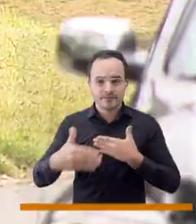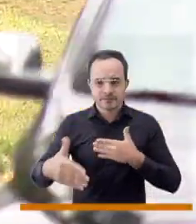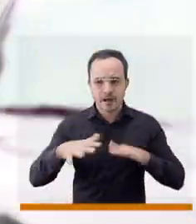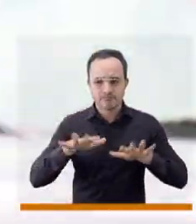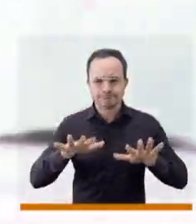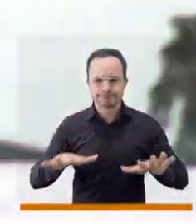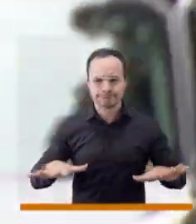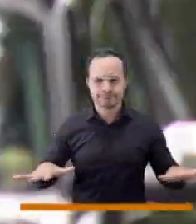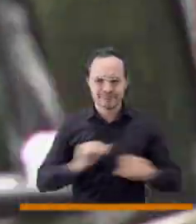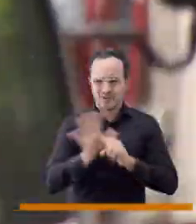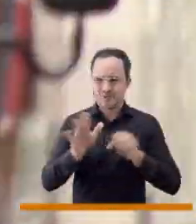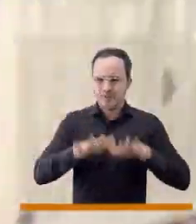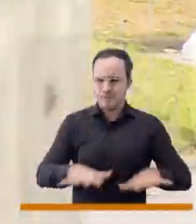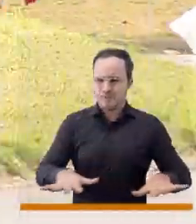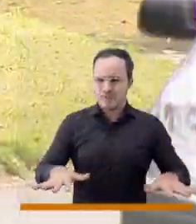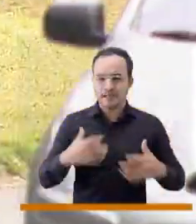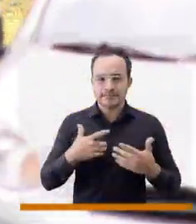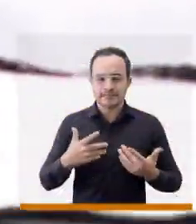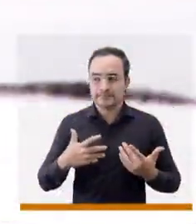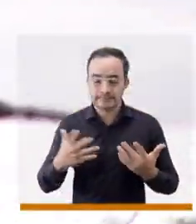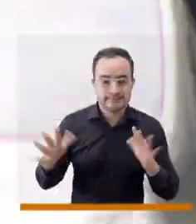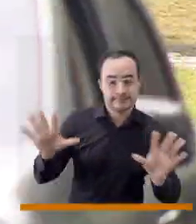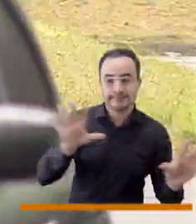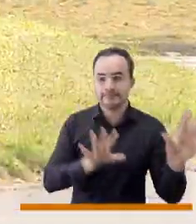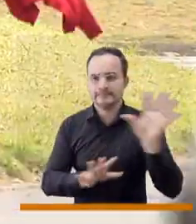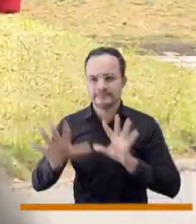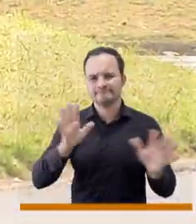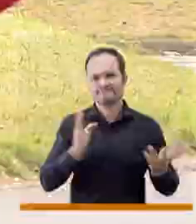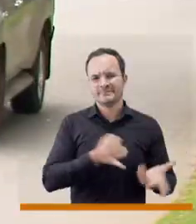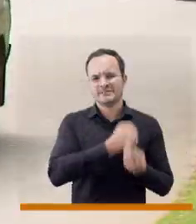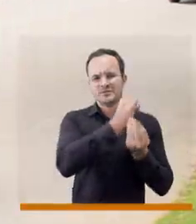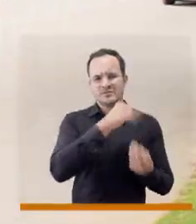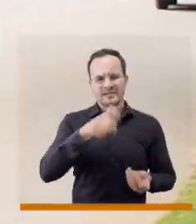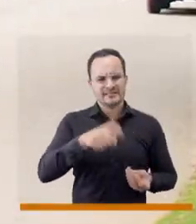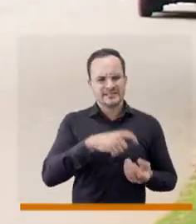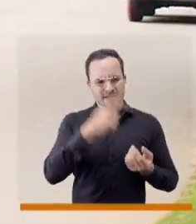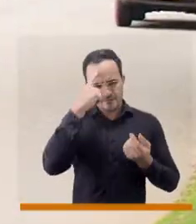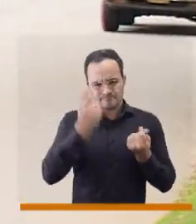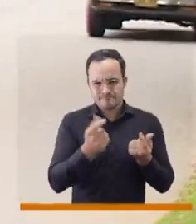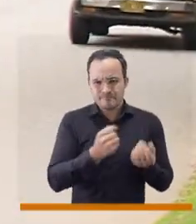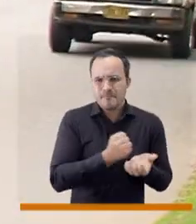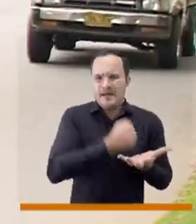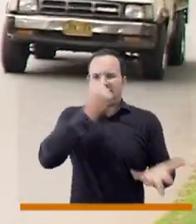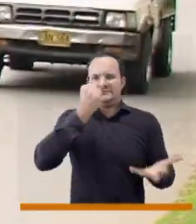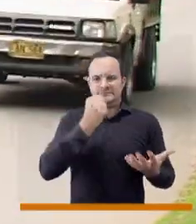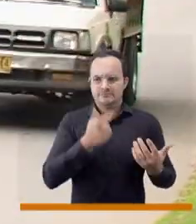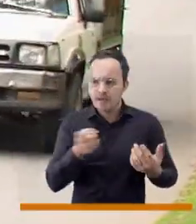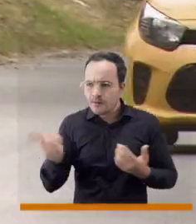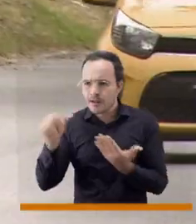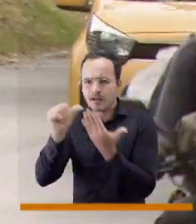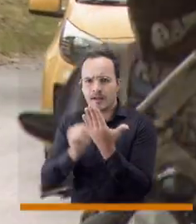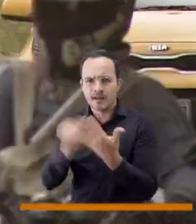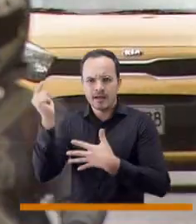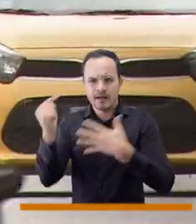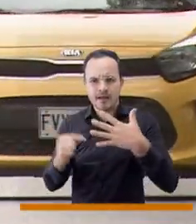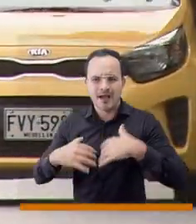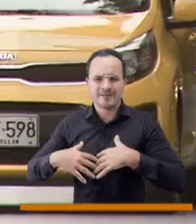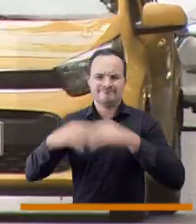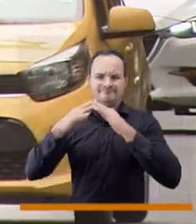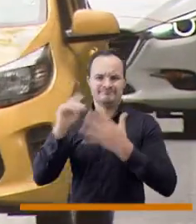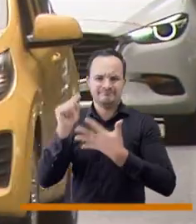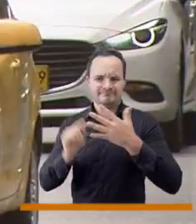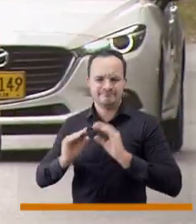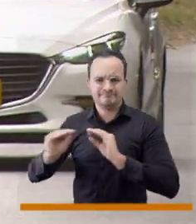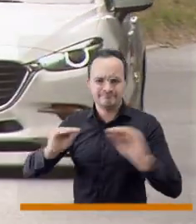Ahí por eso ese incremento ha hecho necesario que la institucionalidad que se dedique más a tener unos recursos y a fortalecer